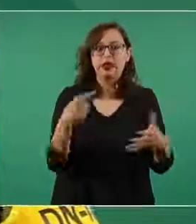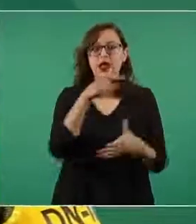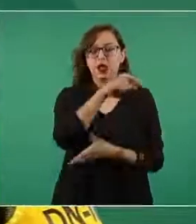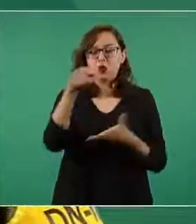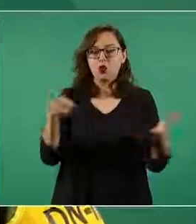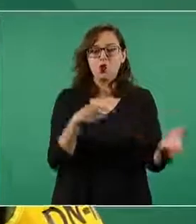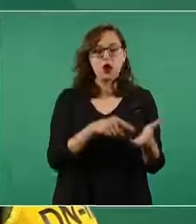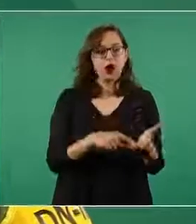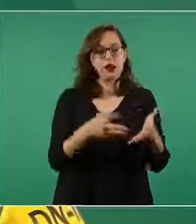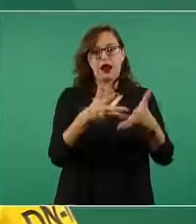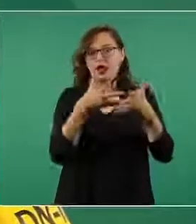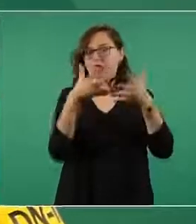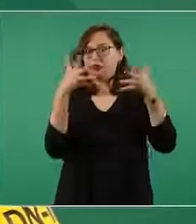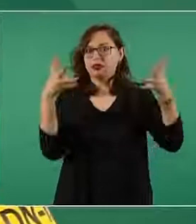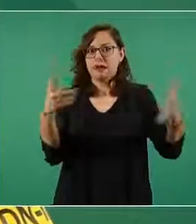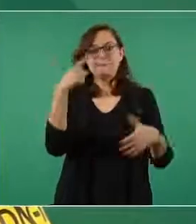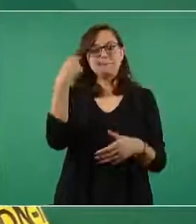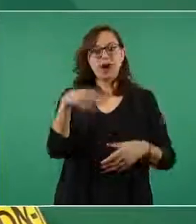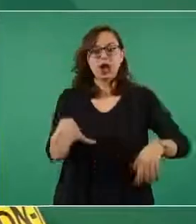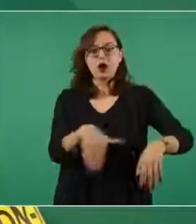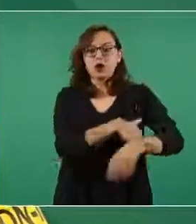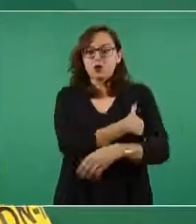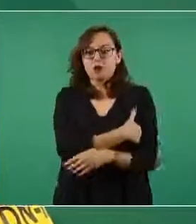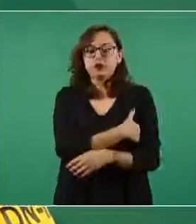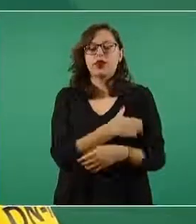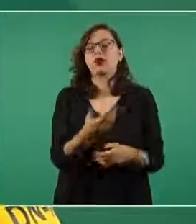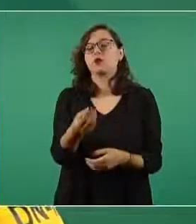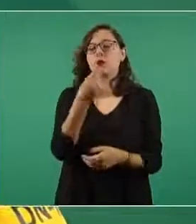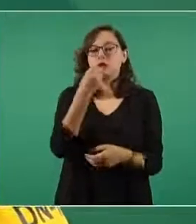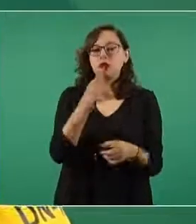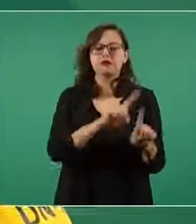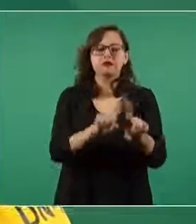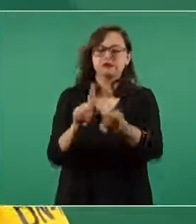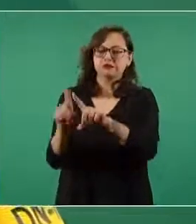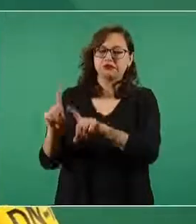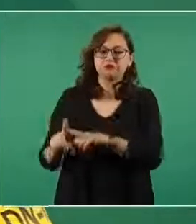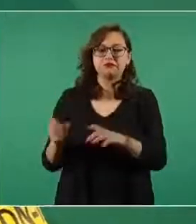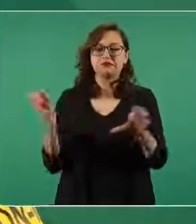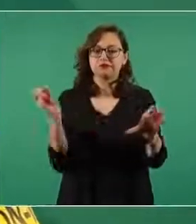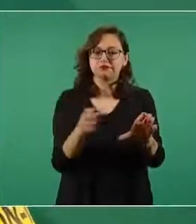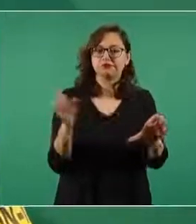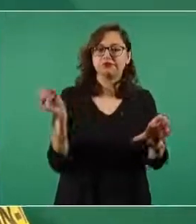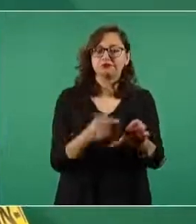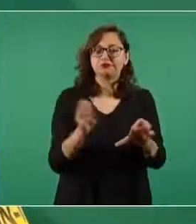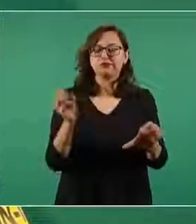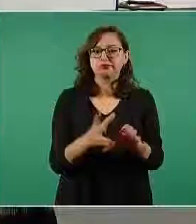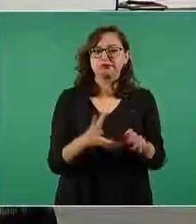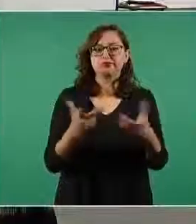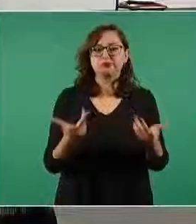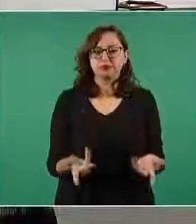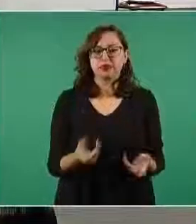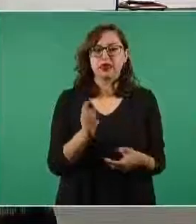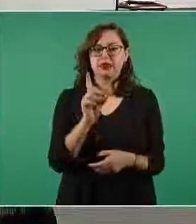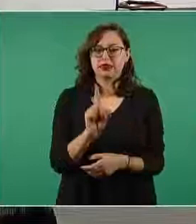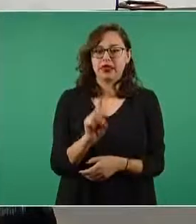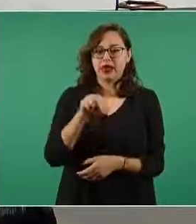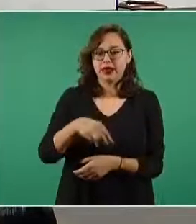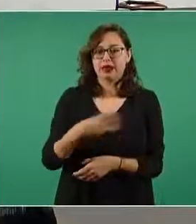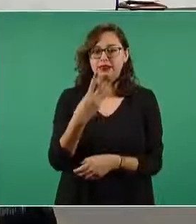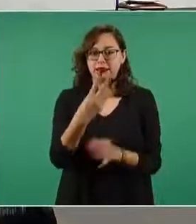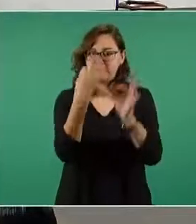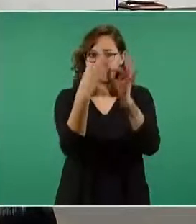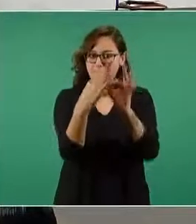gran hangar que nos permite tener una mayor capacidad para la atención del plan DN-III